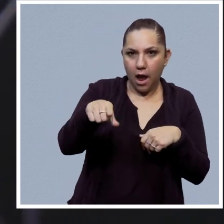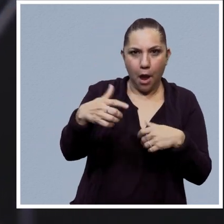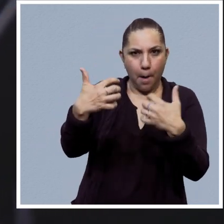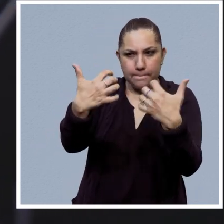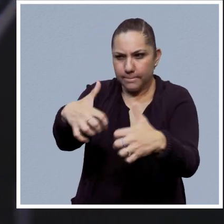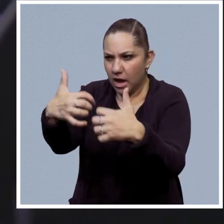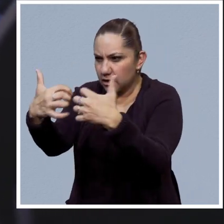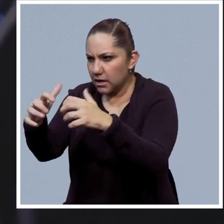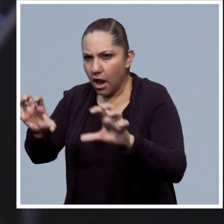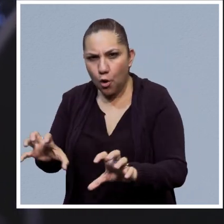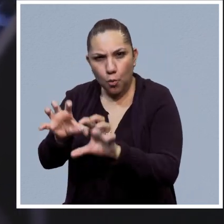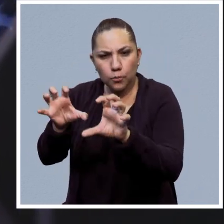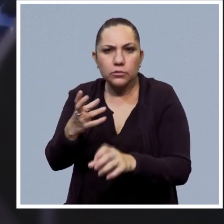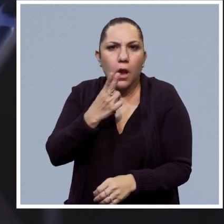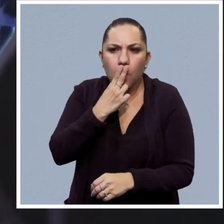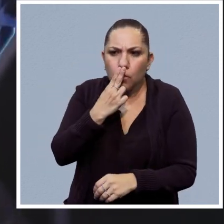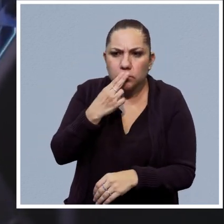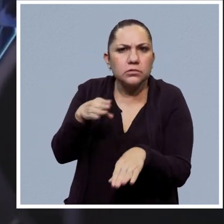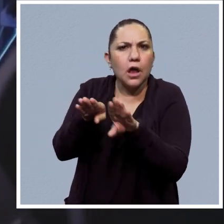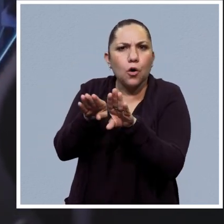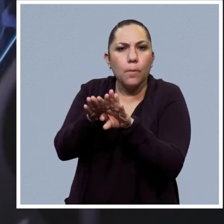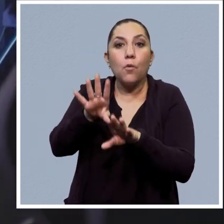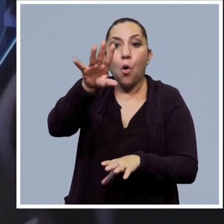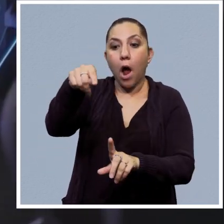tanto cómo son las máquinas en sí.